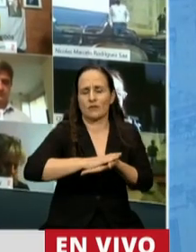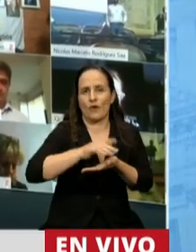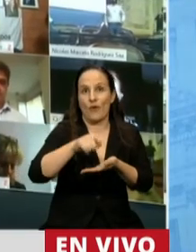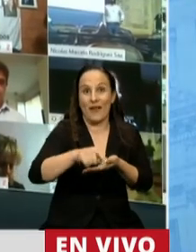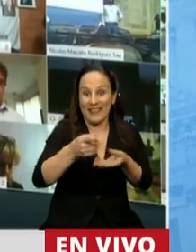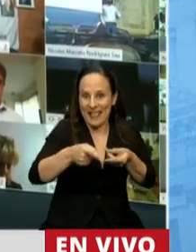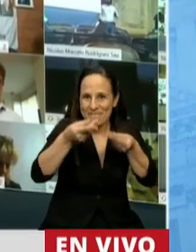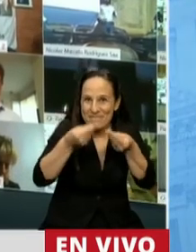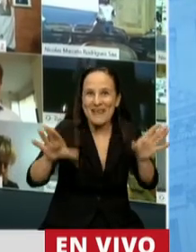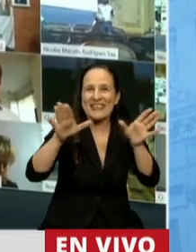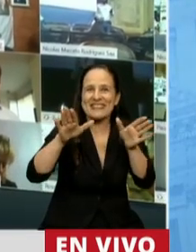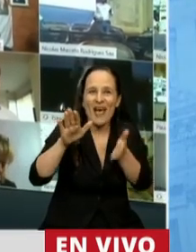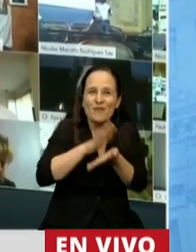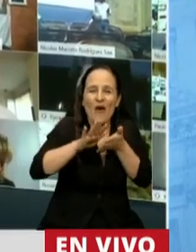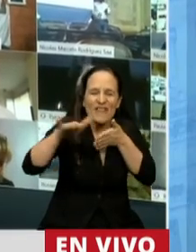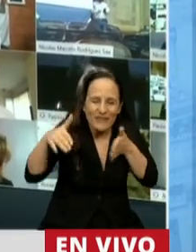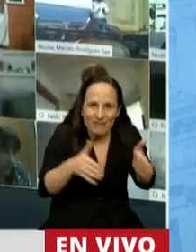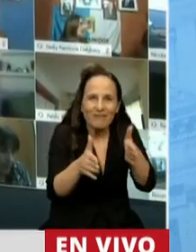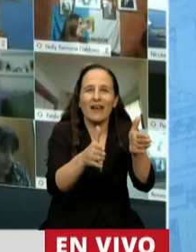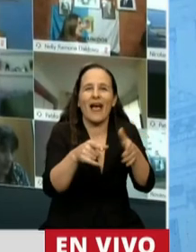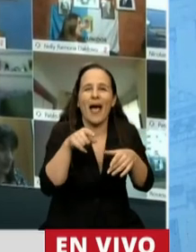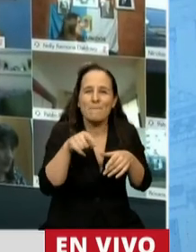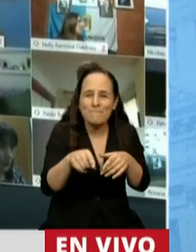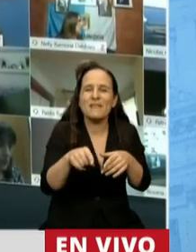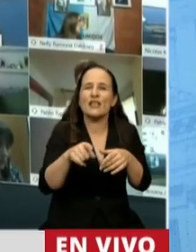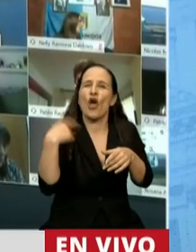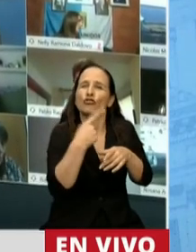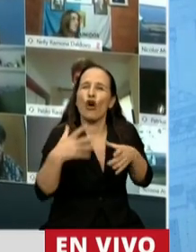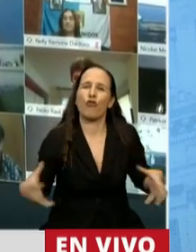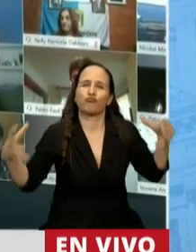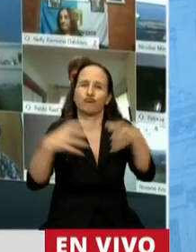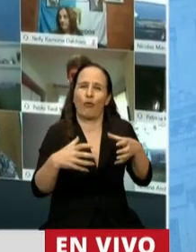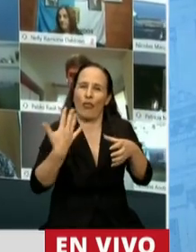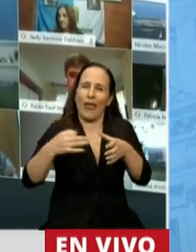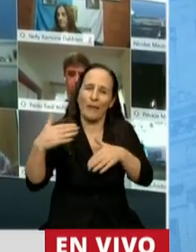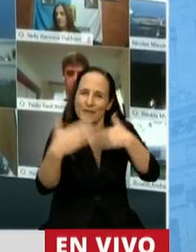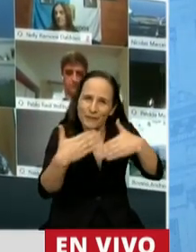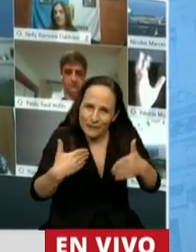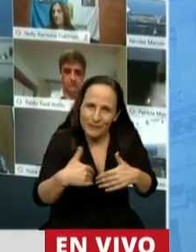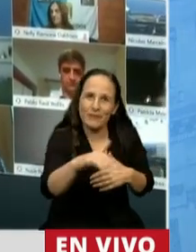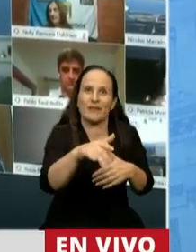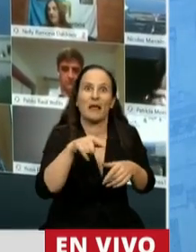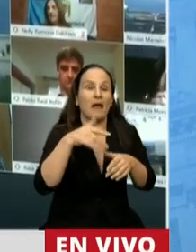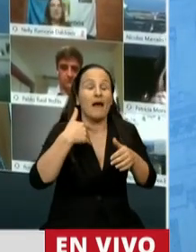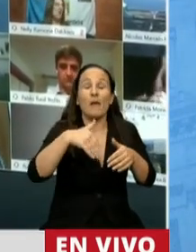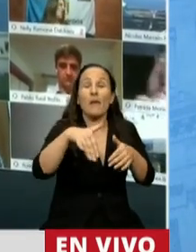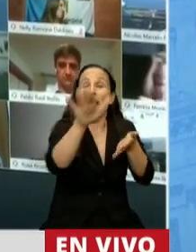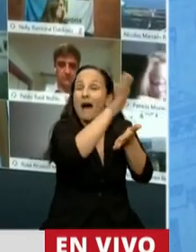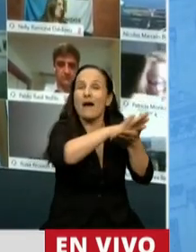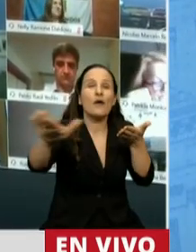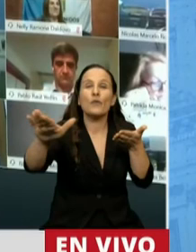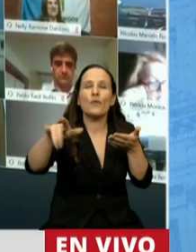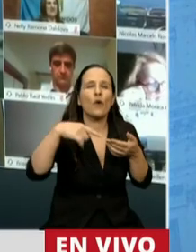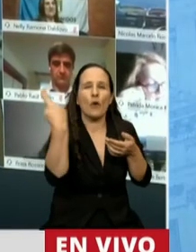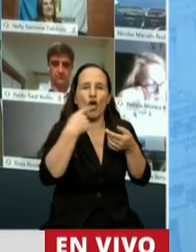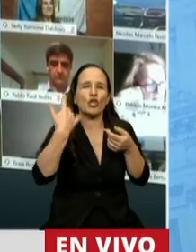puntapié inicial de un camino que deberá ser recorrido entre todos y entre todas. Se nos abre un horizonte al que